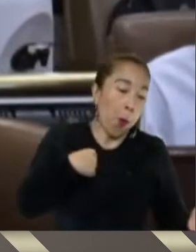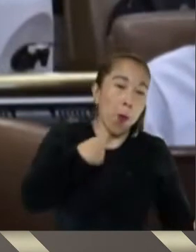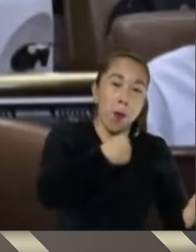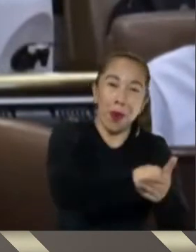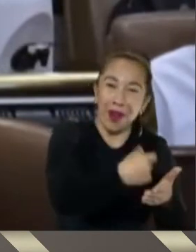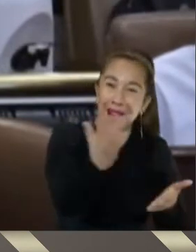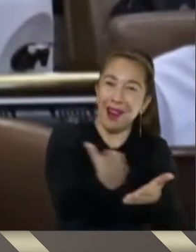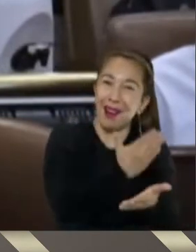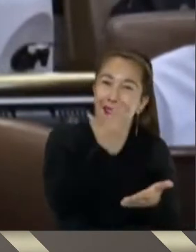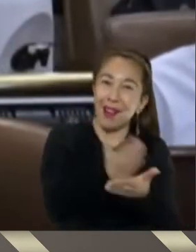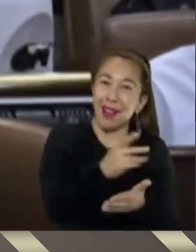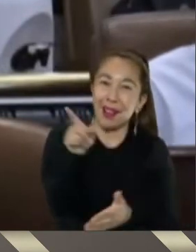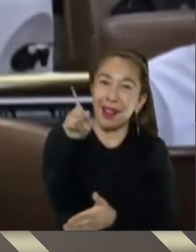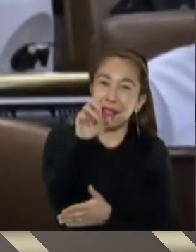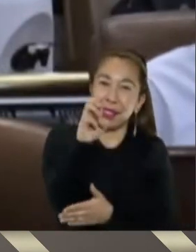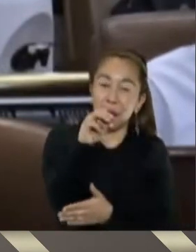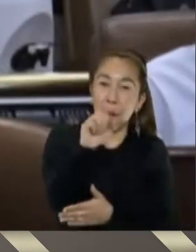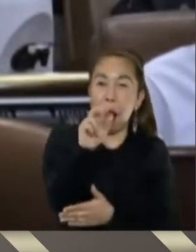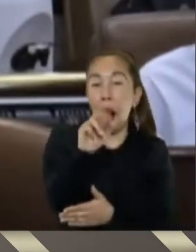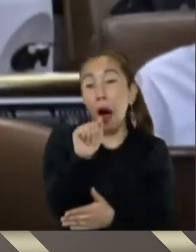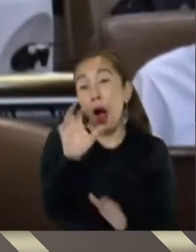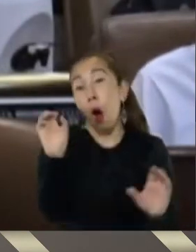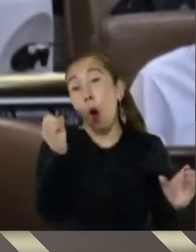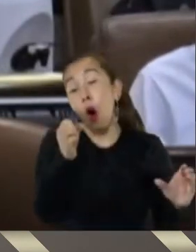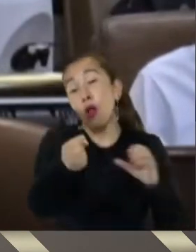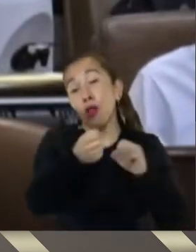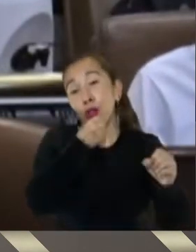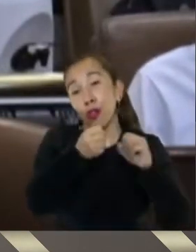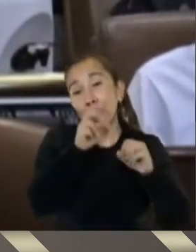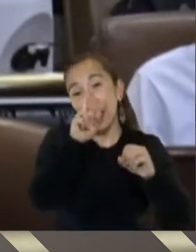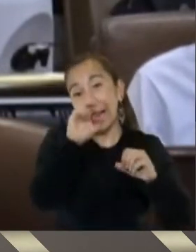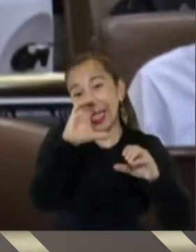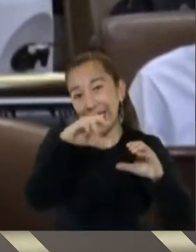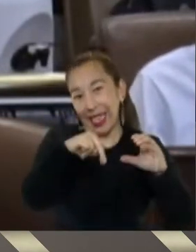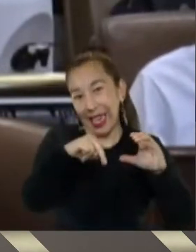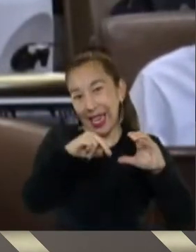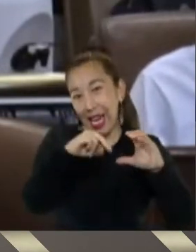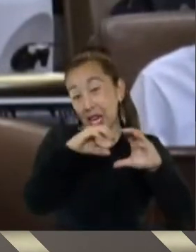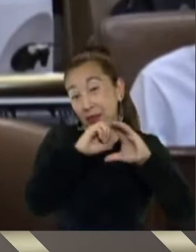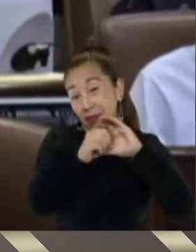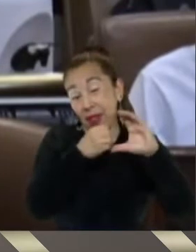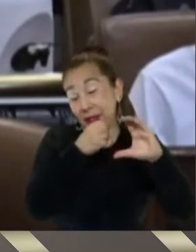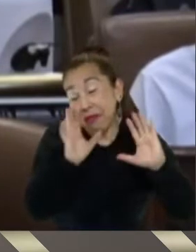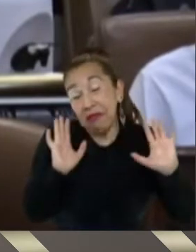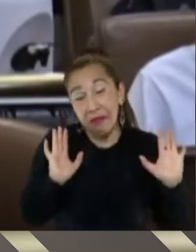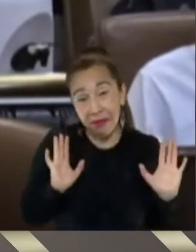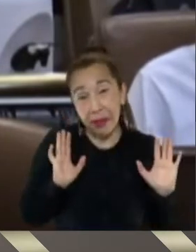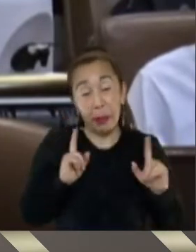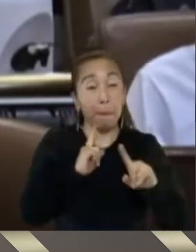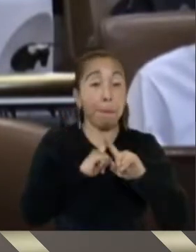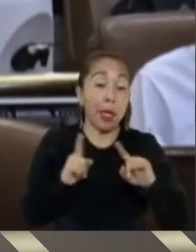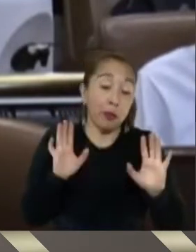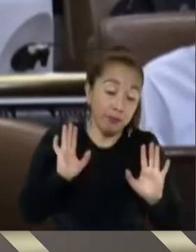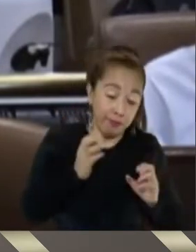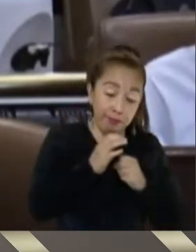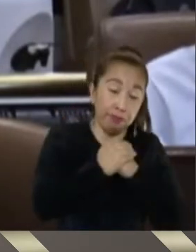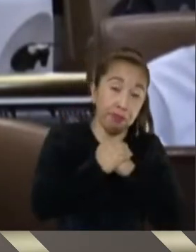no aparecerá en rcn televisión pero es importante que los colombianos lo sepan